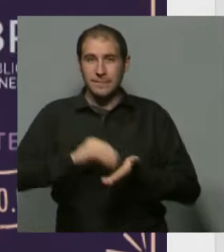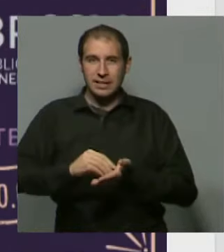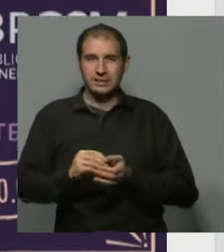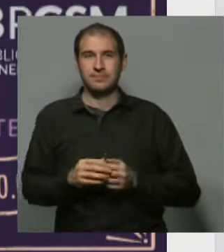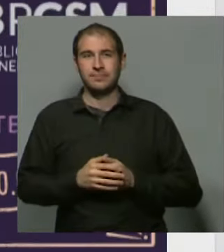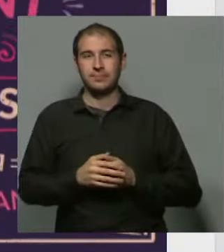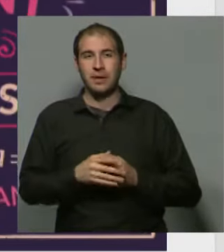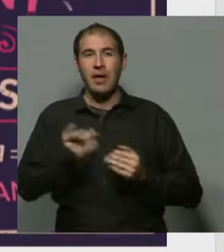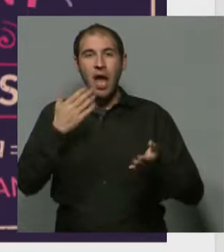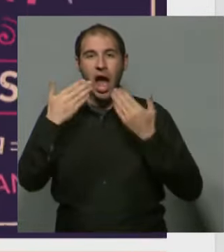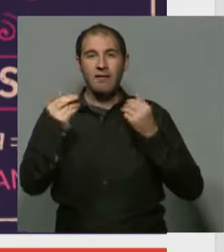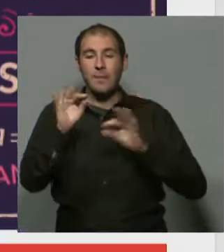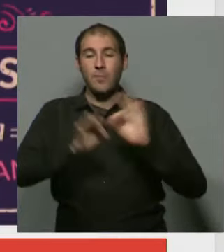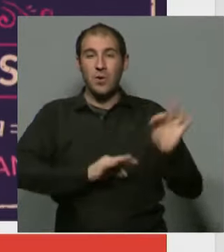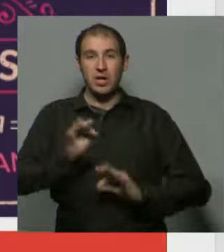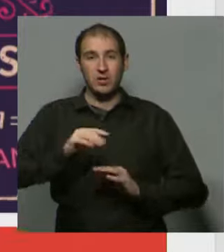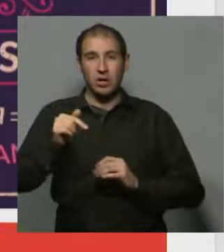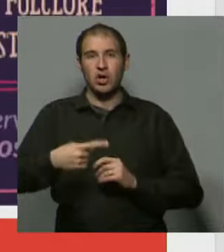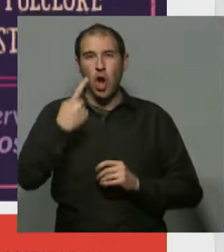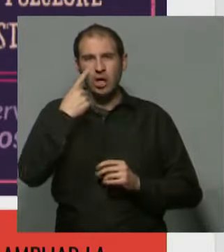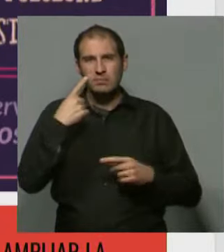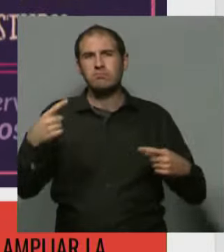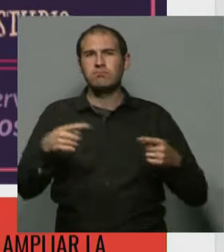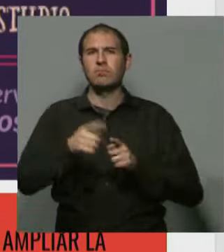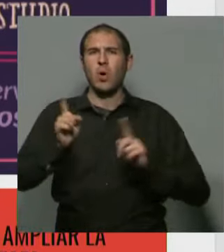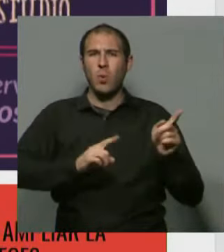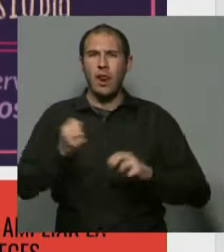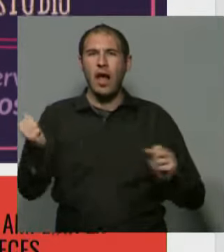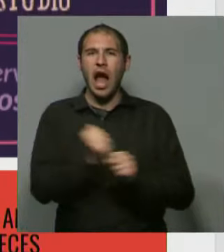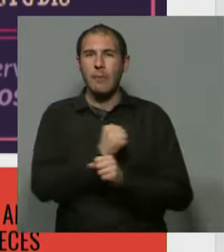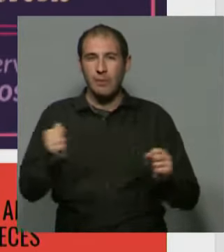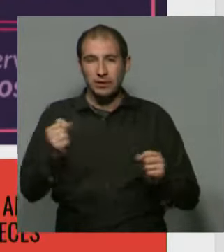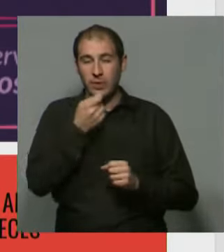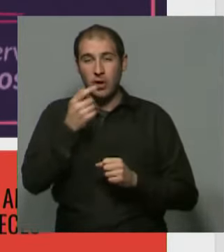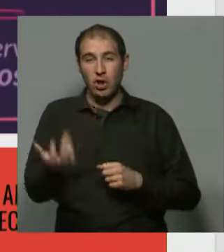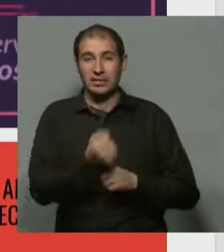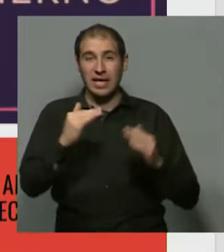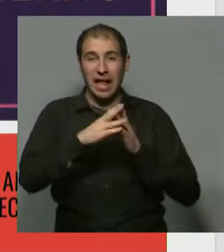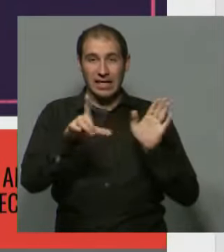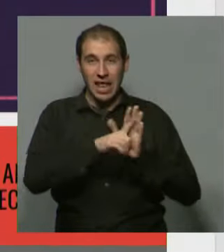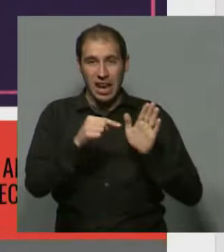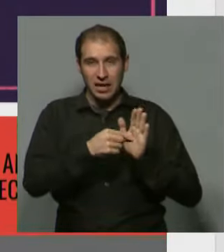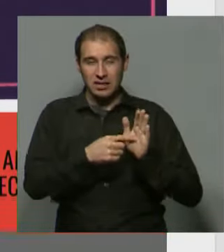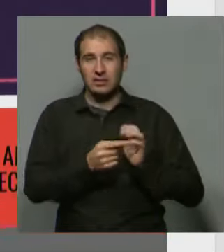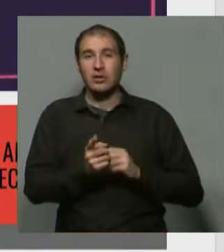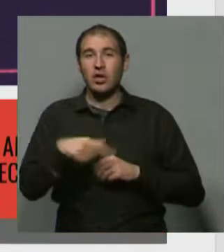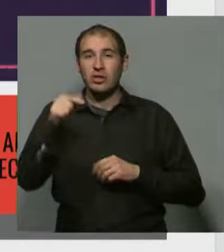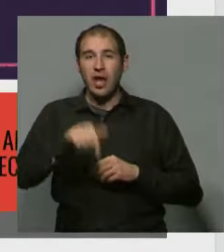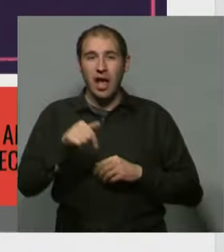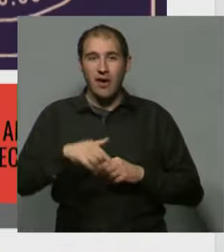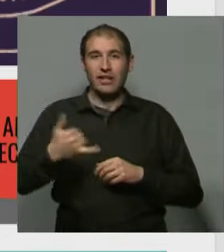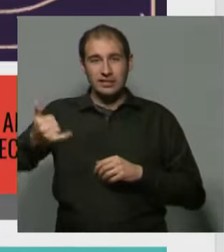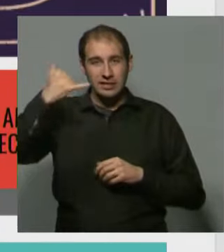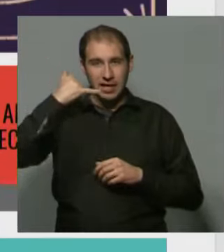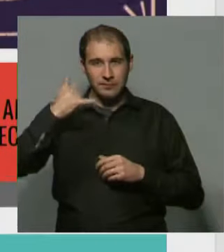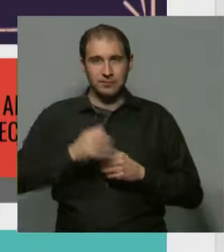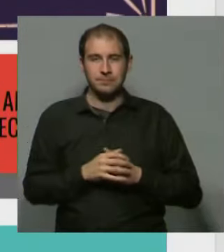charlar sobre este proyecto, para conocer qué busca y qué aprobación podría llegar a tener en la legislatura, estamos en comunicación